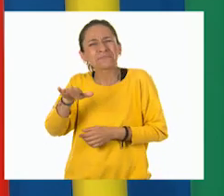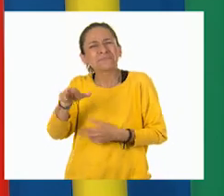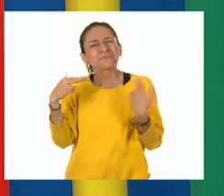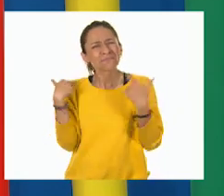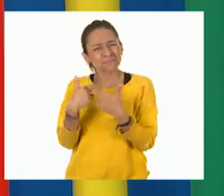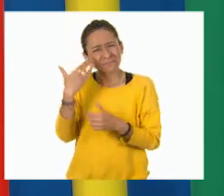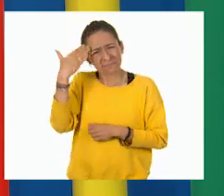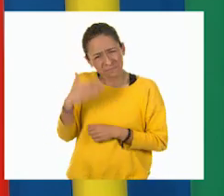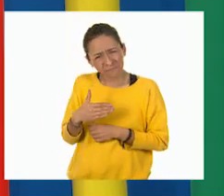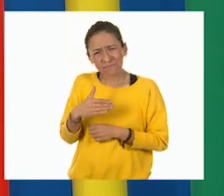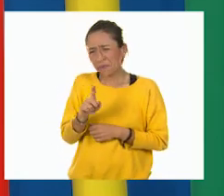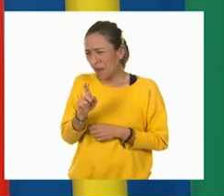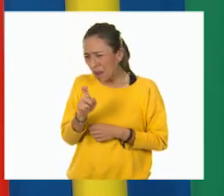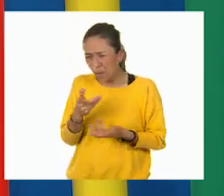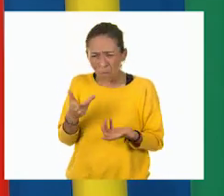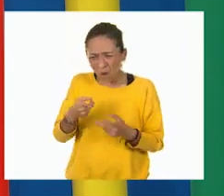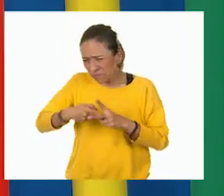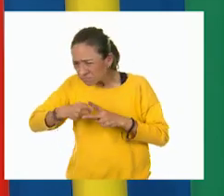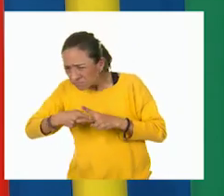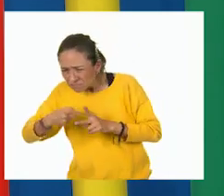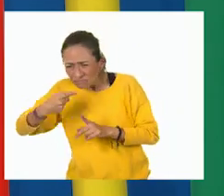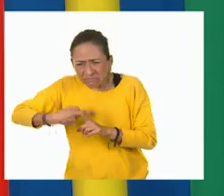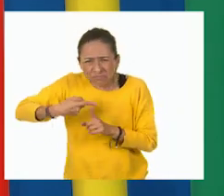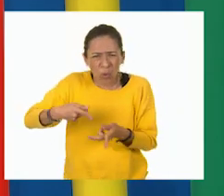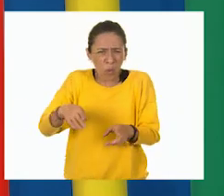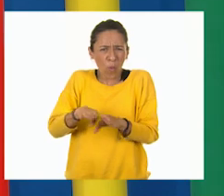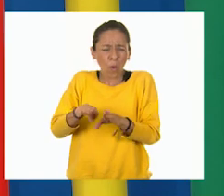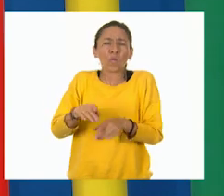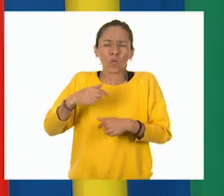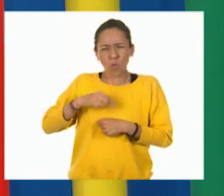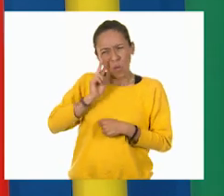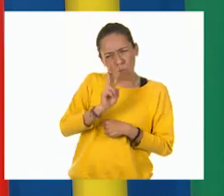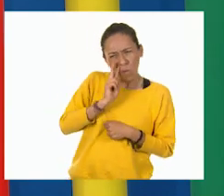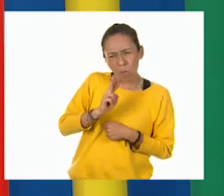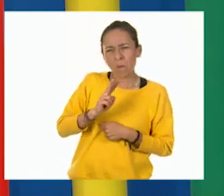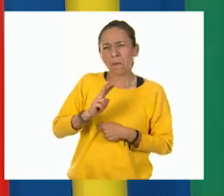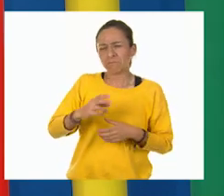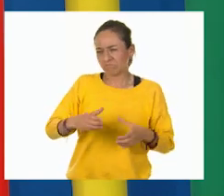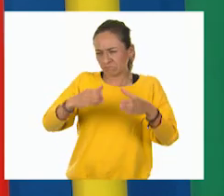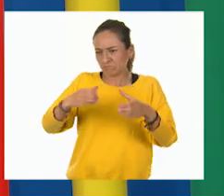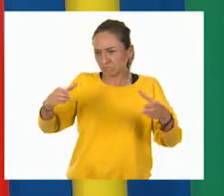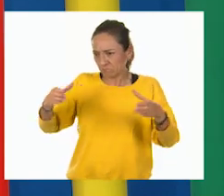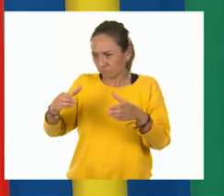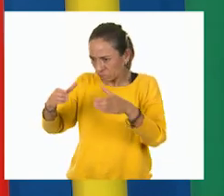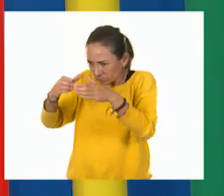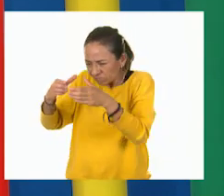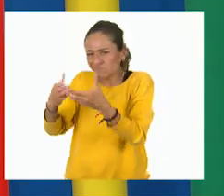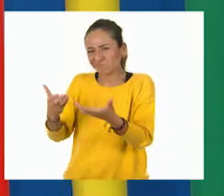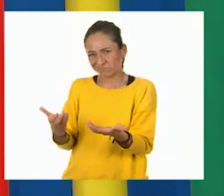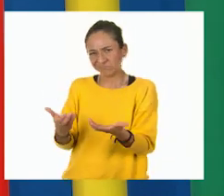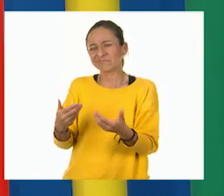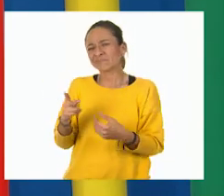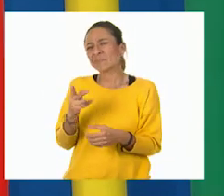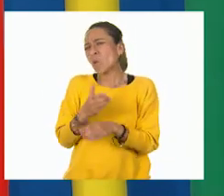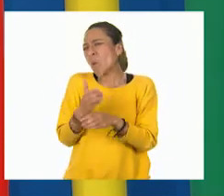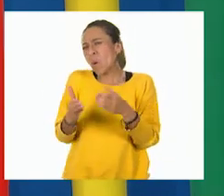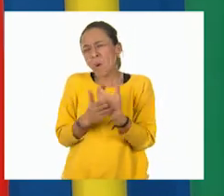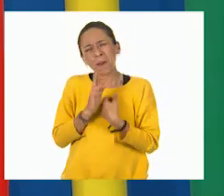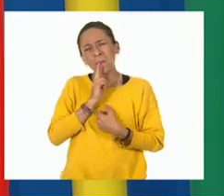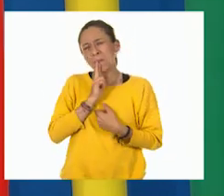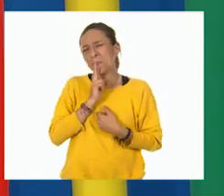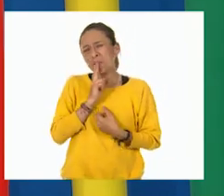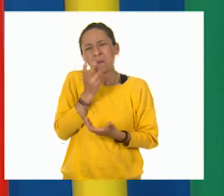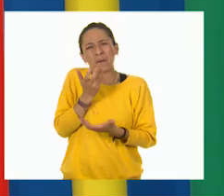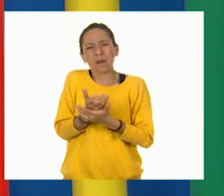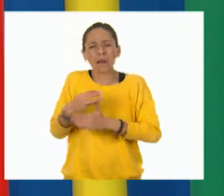difícil medir el agua porque he visto envases con diferentes unidades de medida. Creo que es más fácil medir un objeto con una regla que